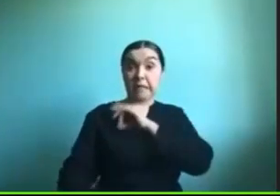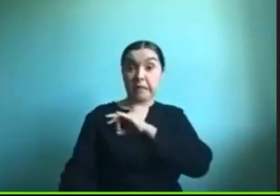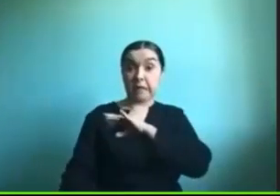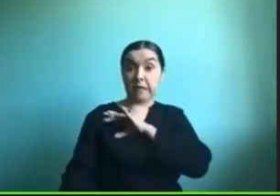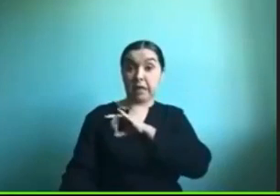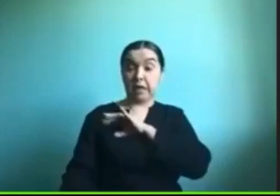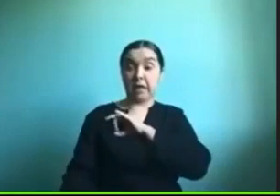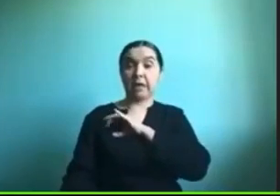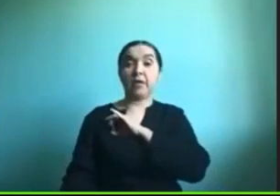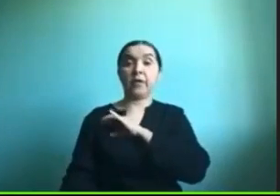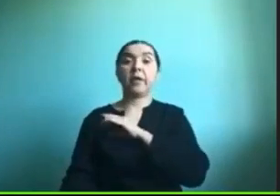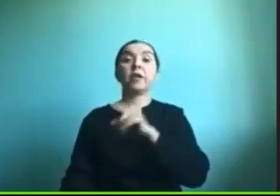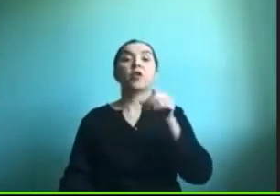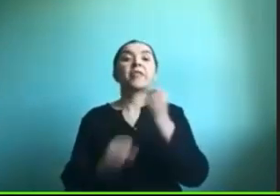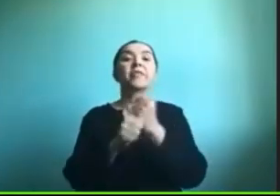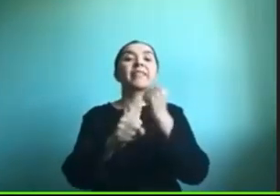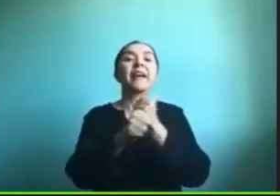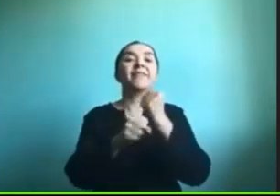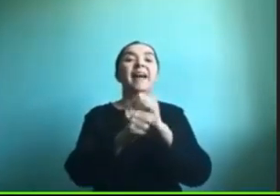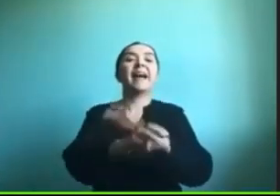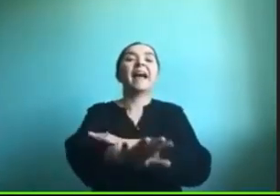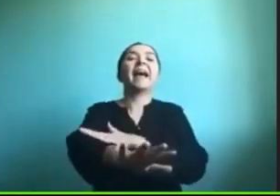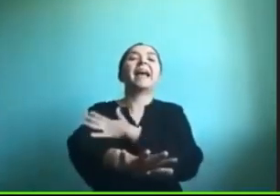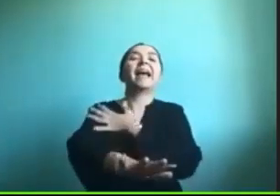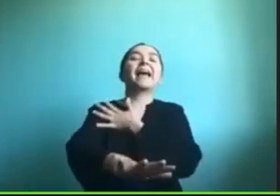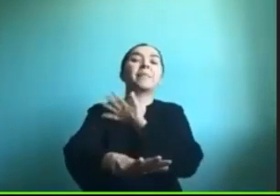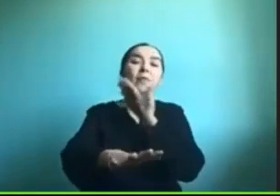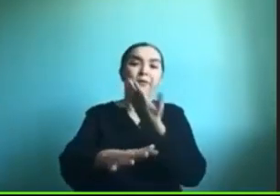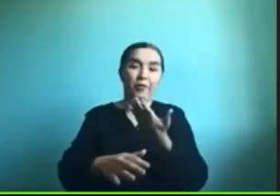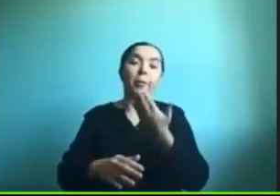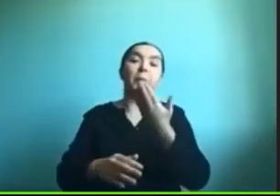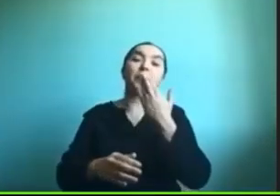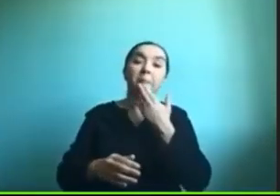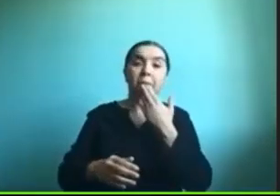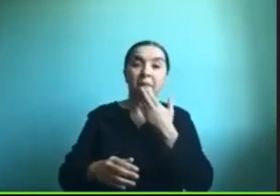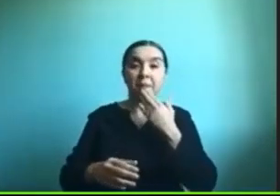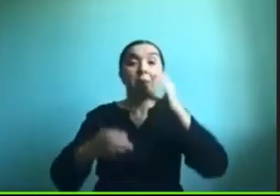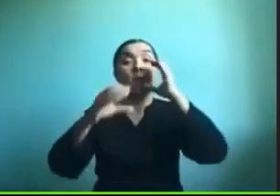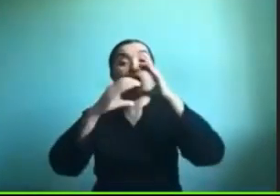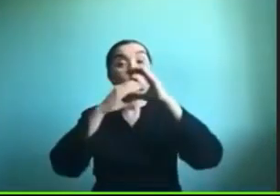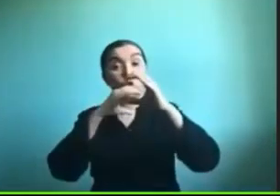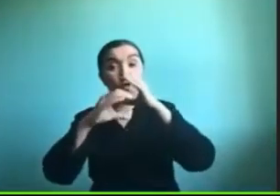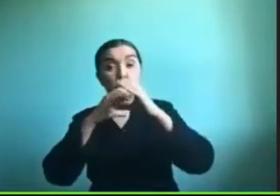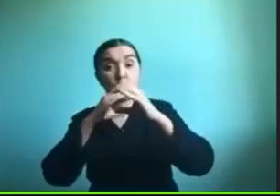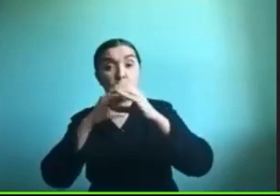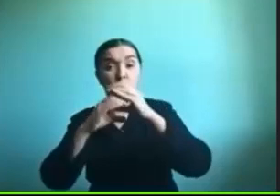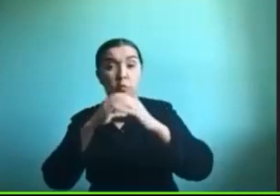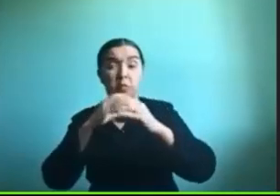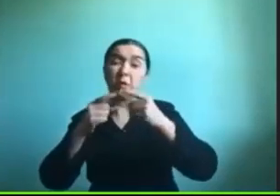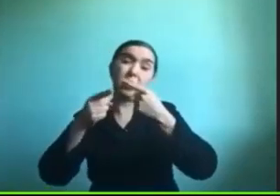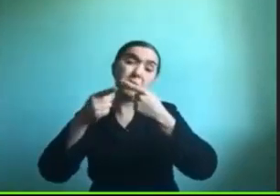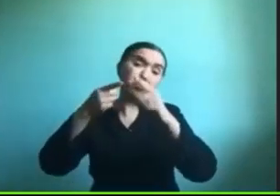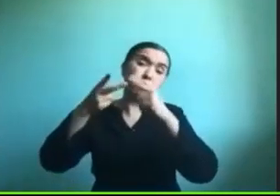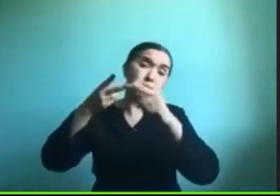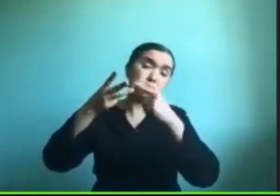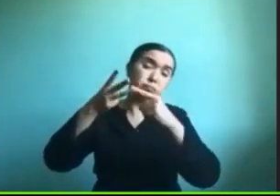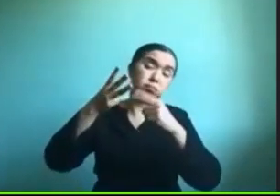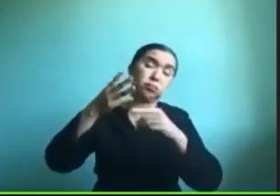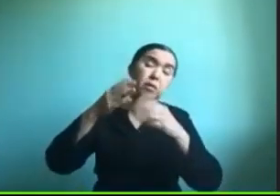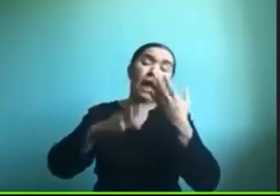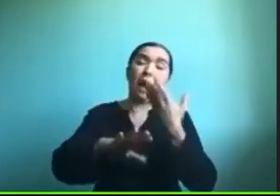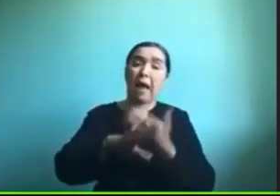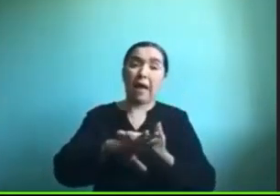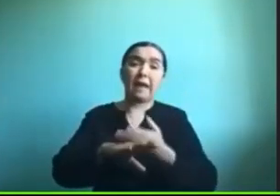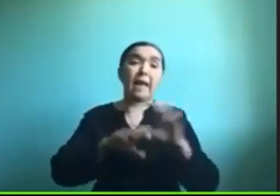emociones pero también podemos usar los comunicadores clásicos como el mitoc o el plafón y podemos poner actividades donde